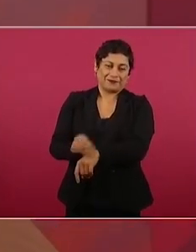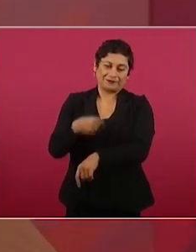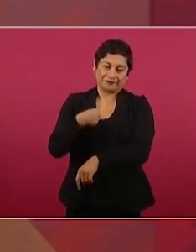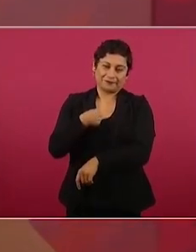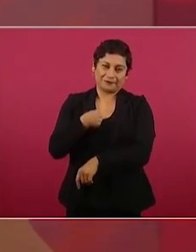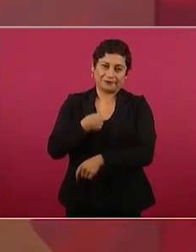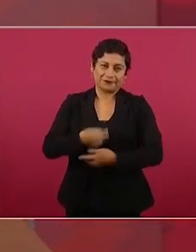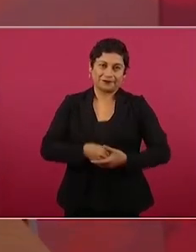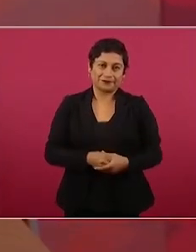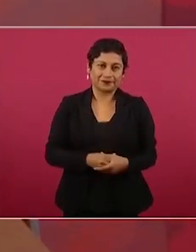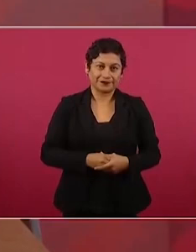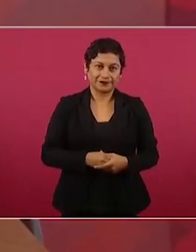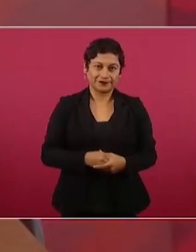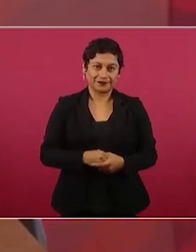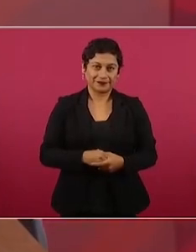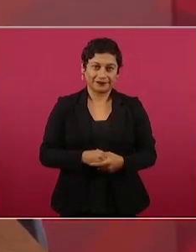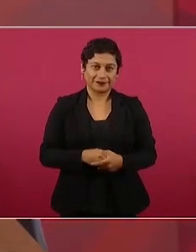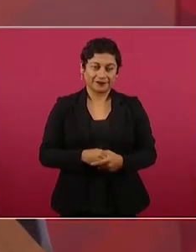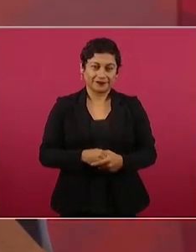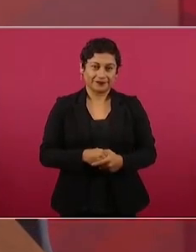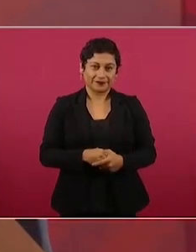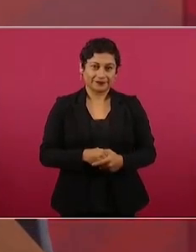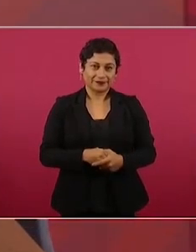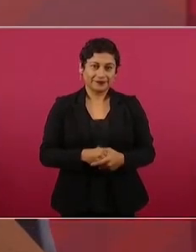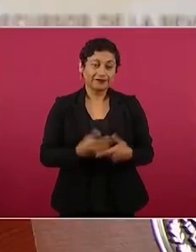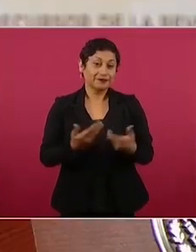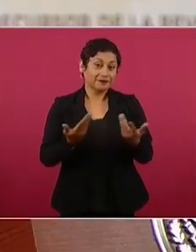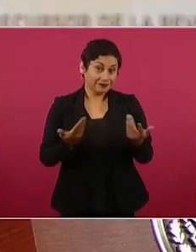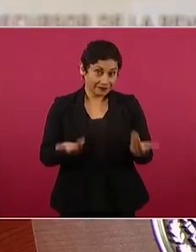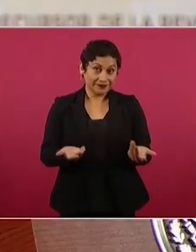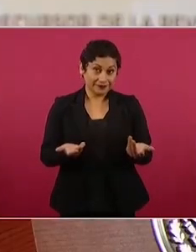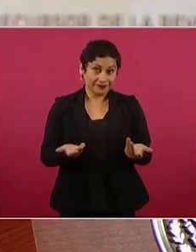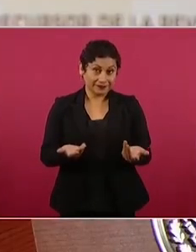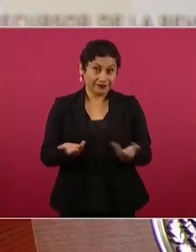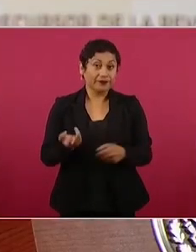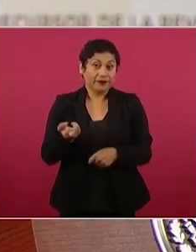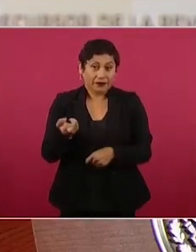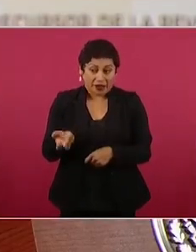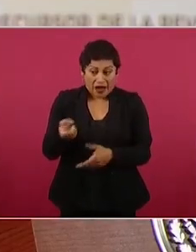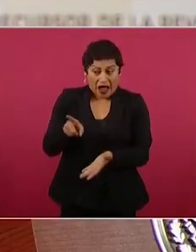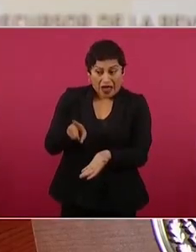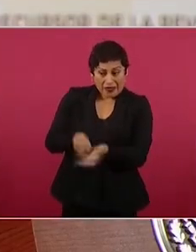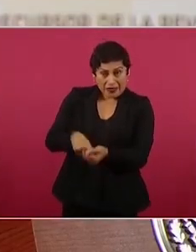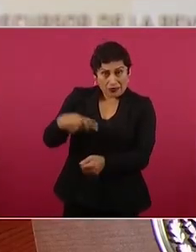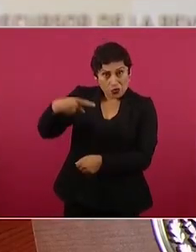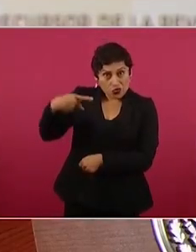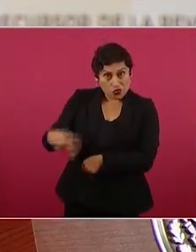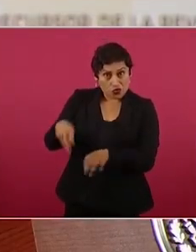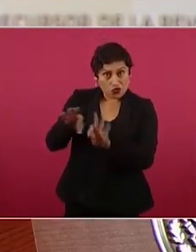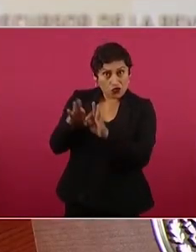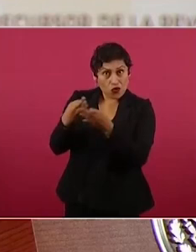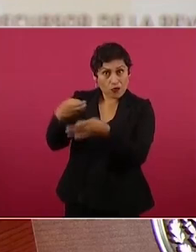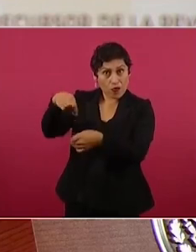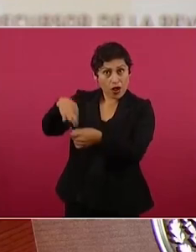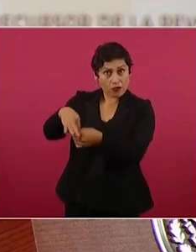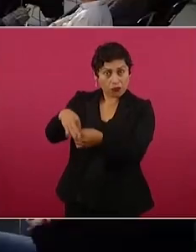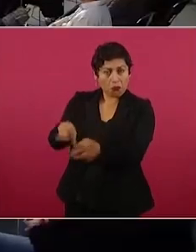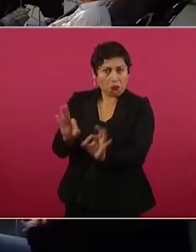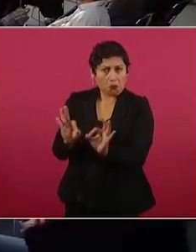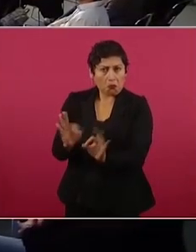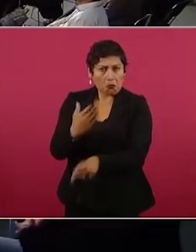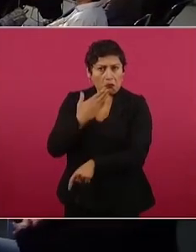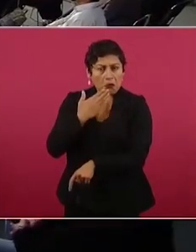y es muy bueno el método como en otros partidos